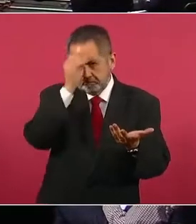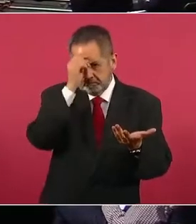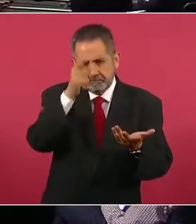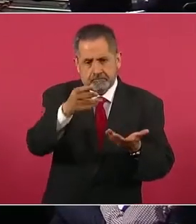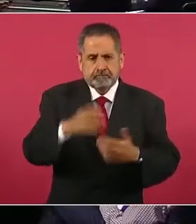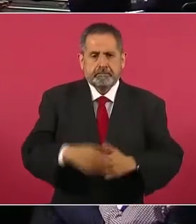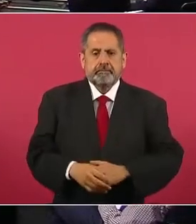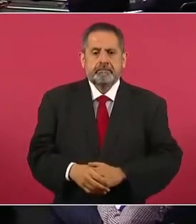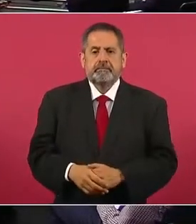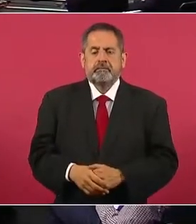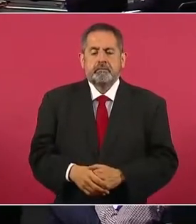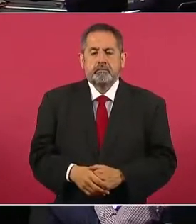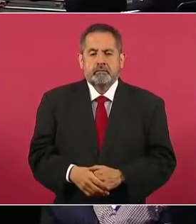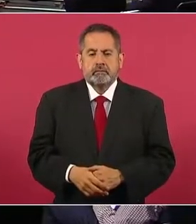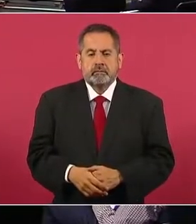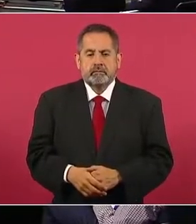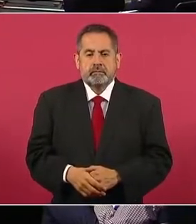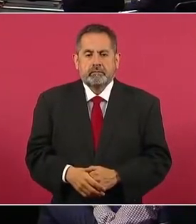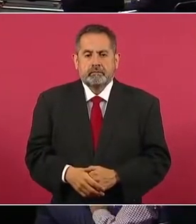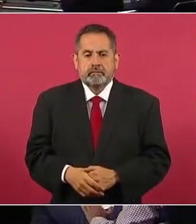respecto. Sí,